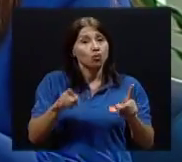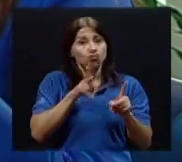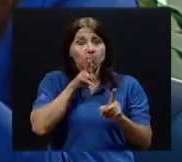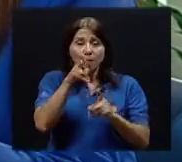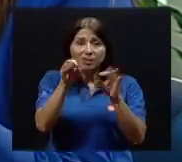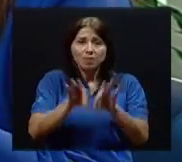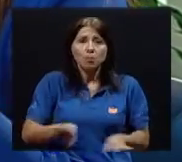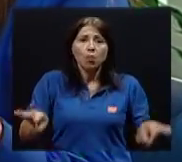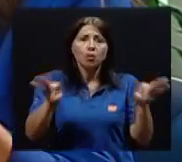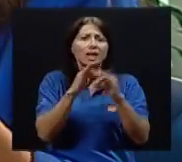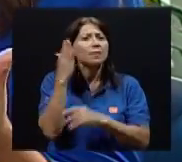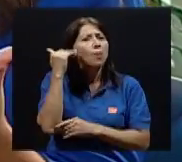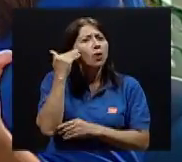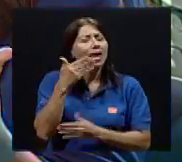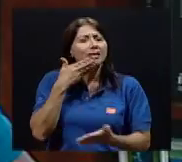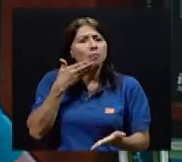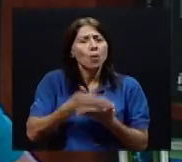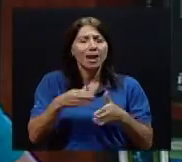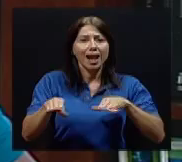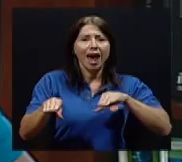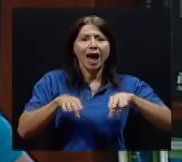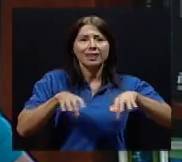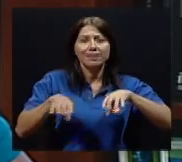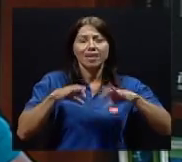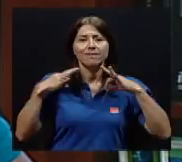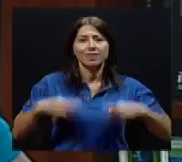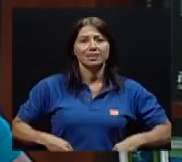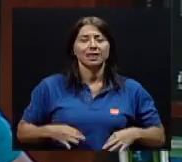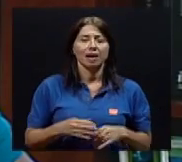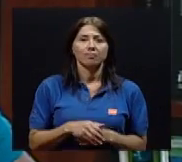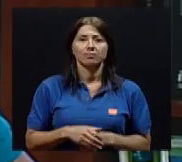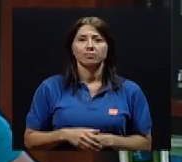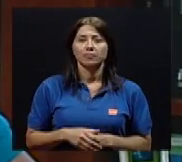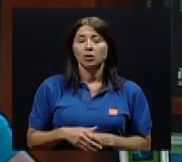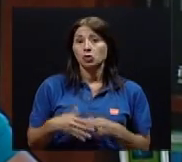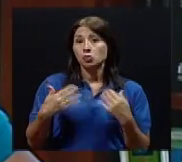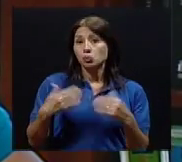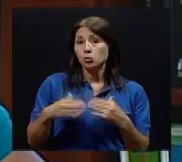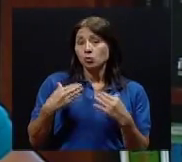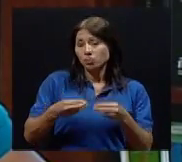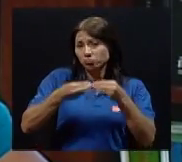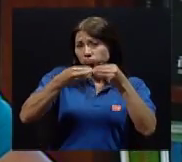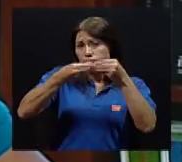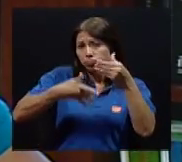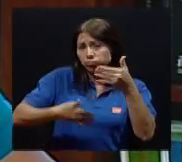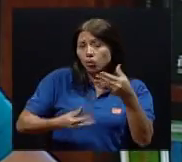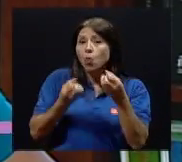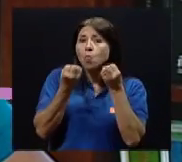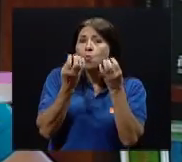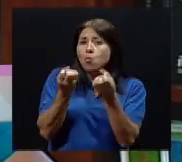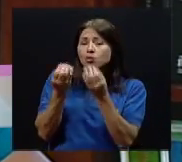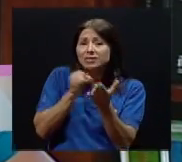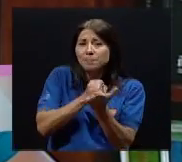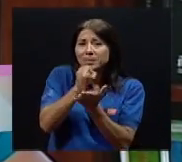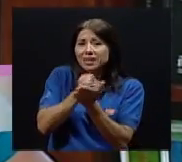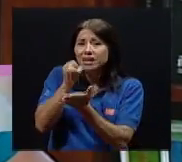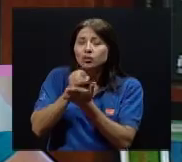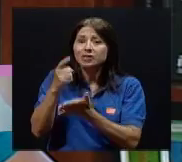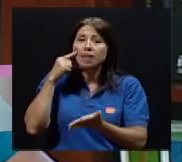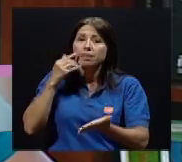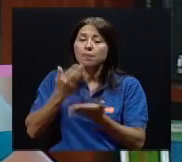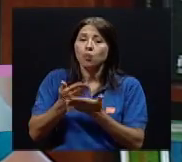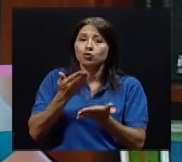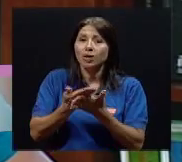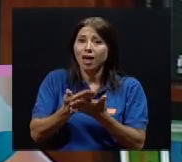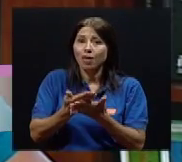retomar por qué es buena la actividad física. Son innumerables las investigaciones que han demostrado un beneficio directo